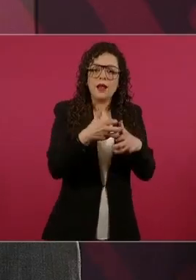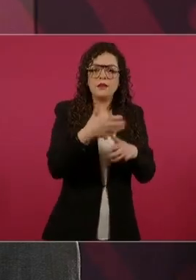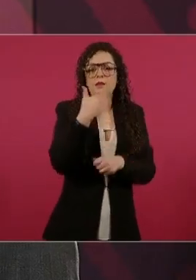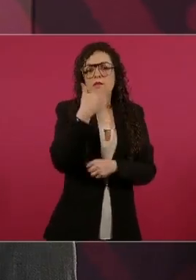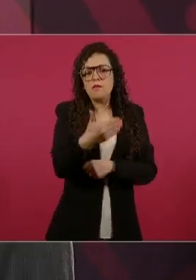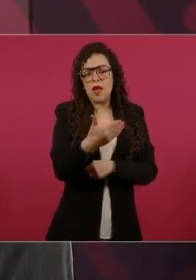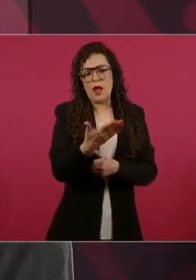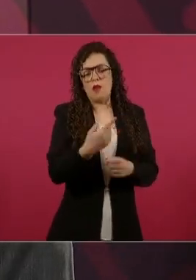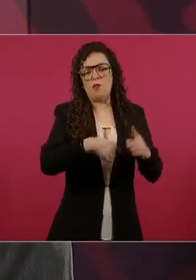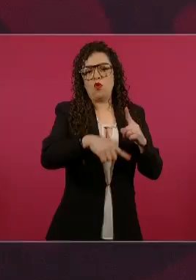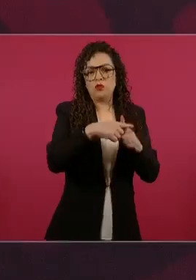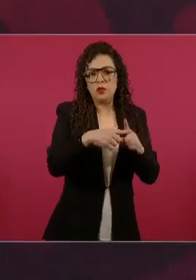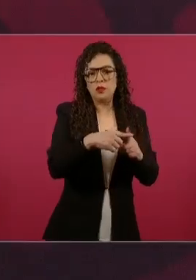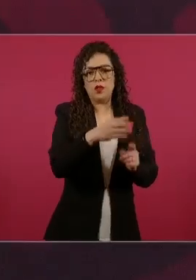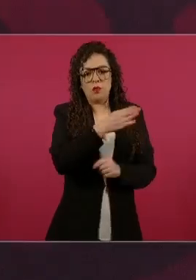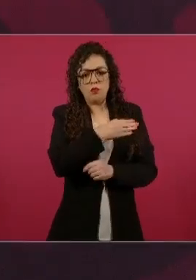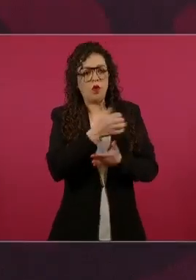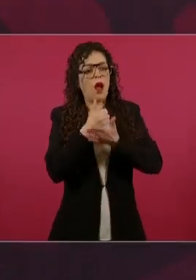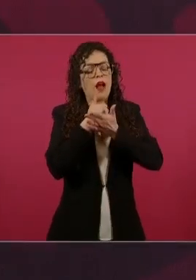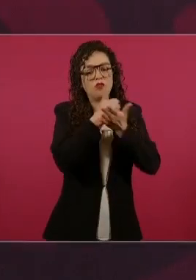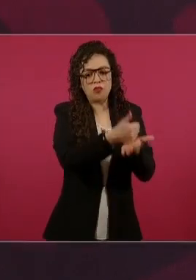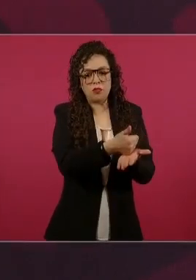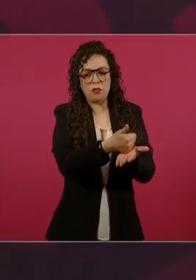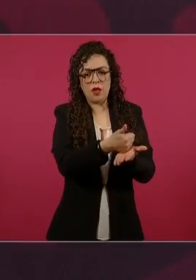Aunque se rían,